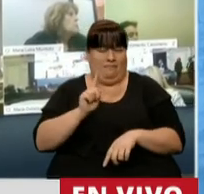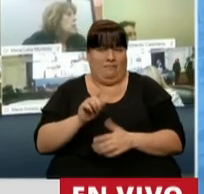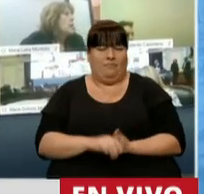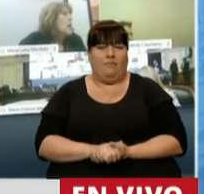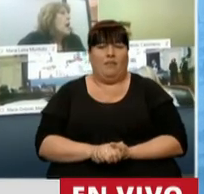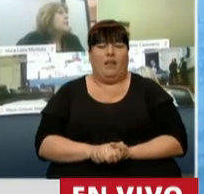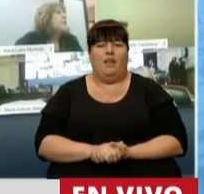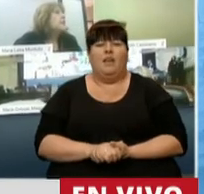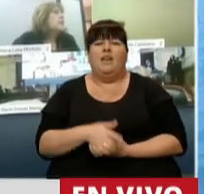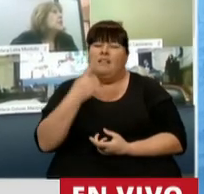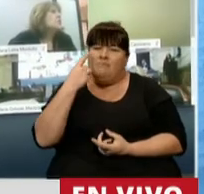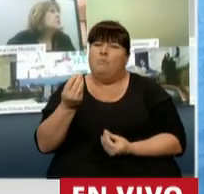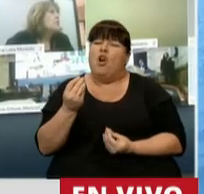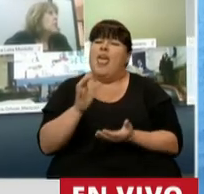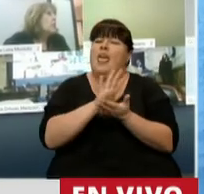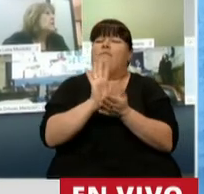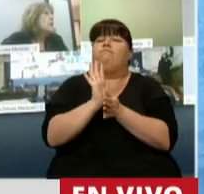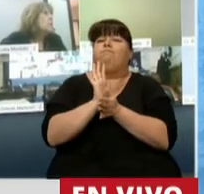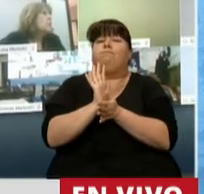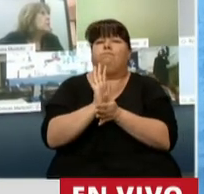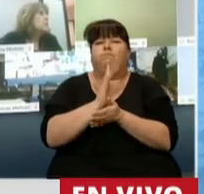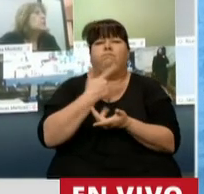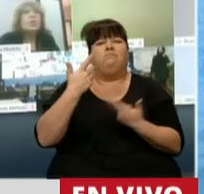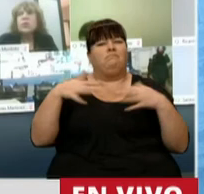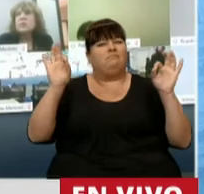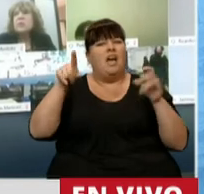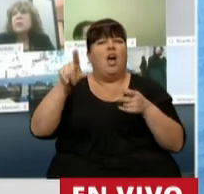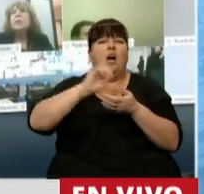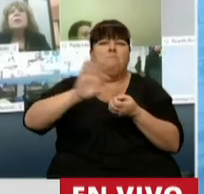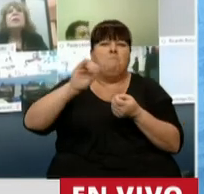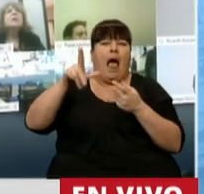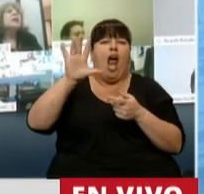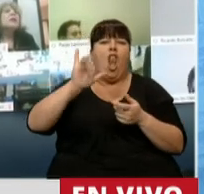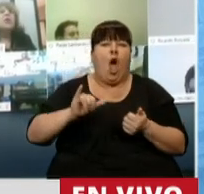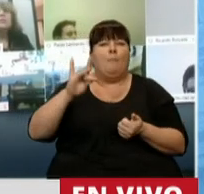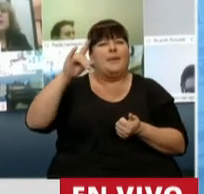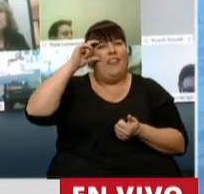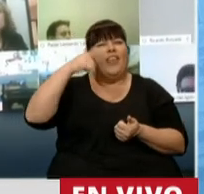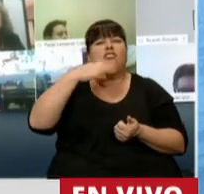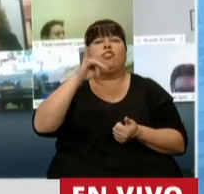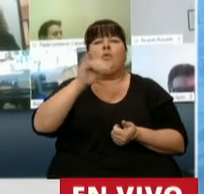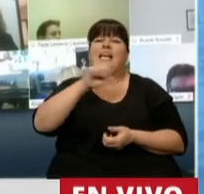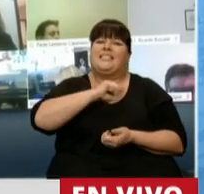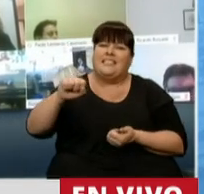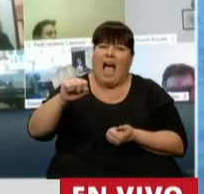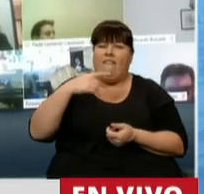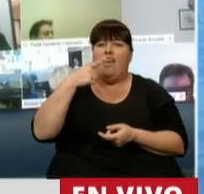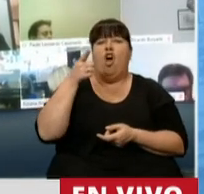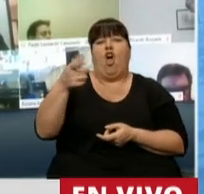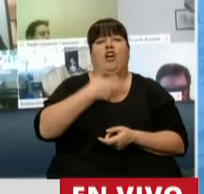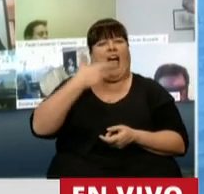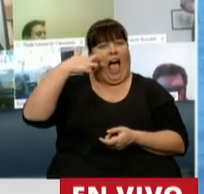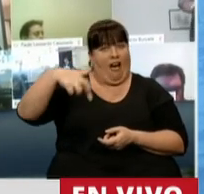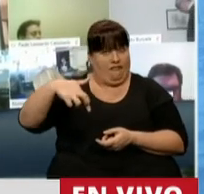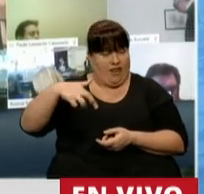sino también porque se limpia de los delitos a López y de Sousa por la defraudación perpetrada contra la